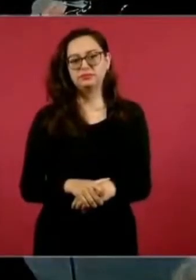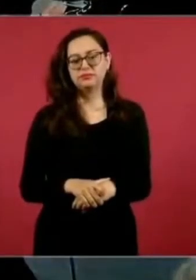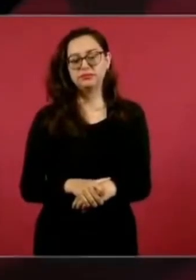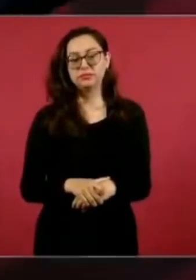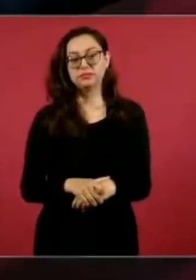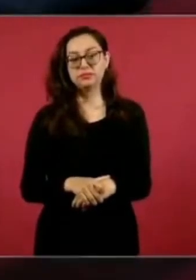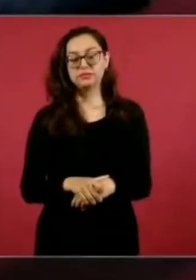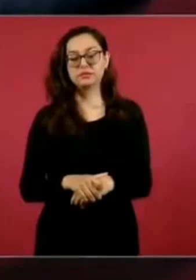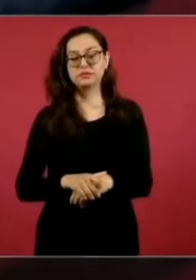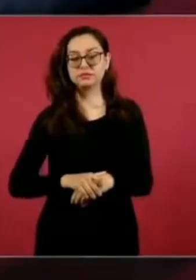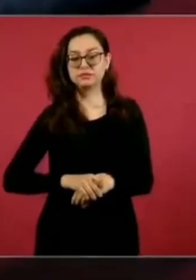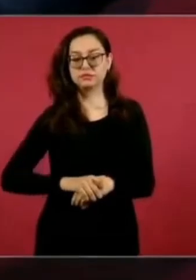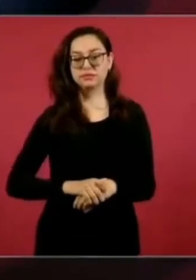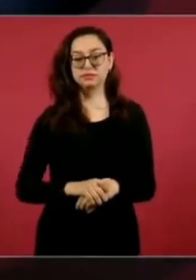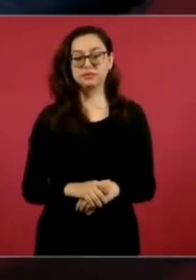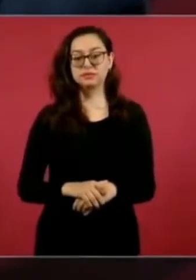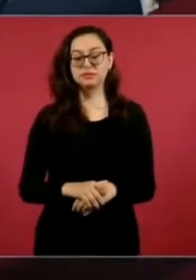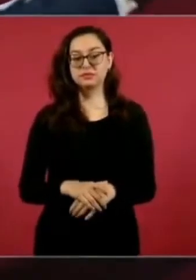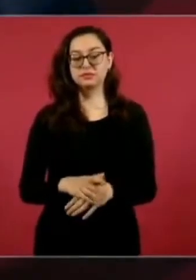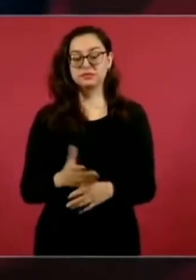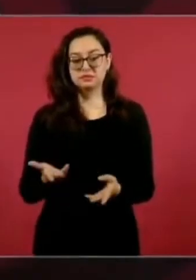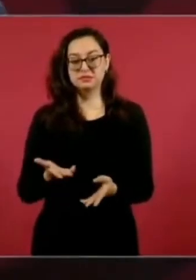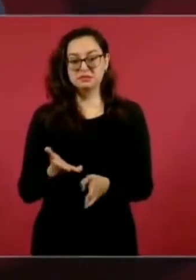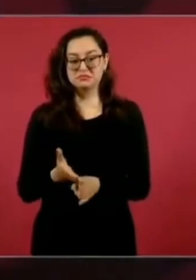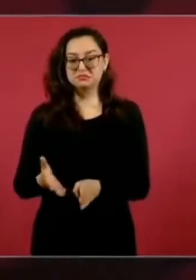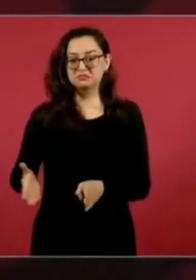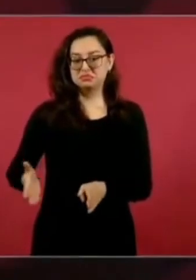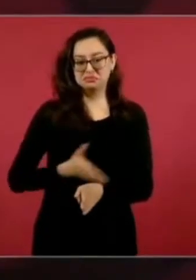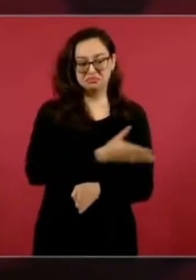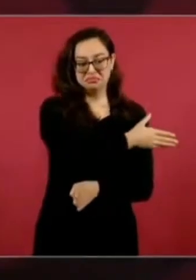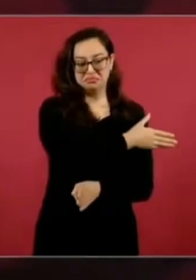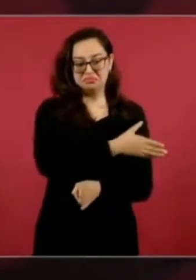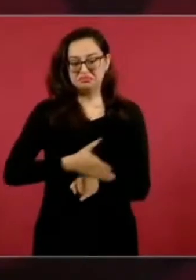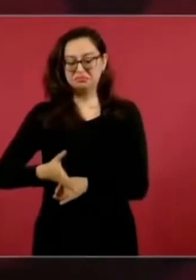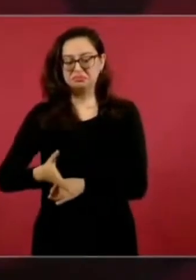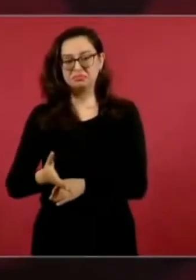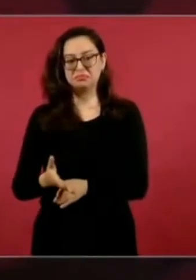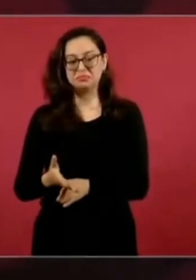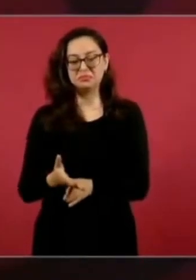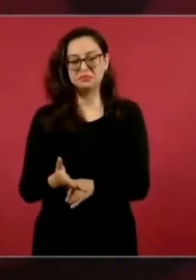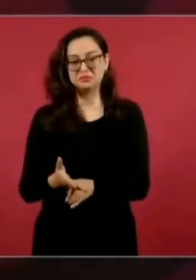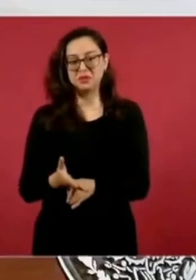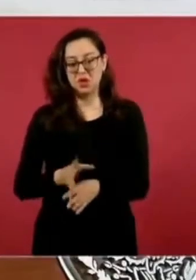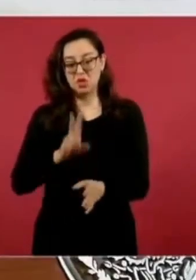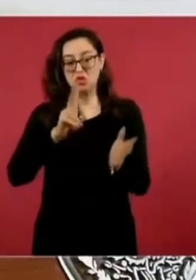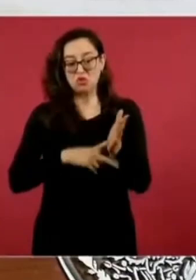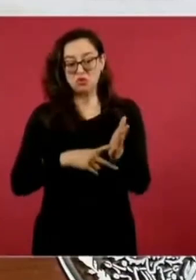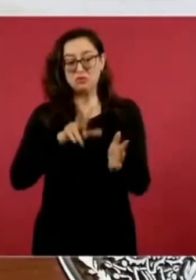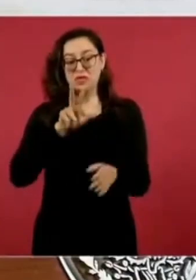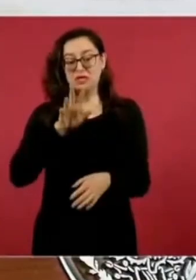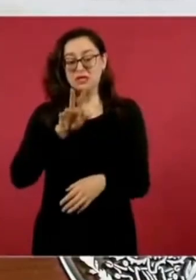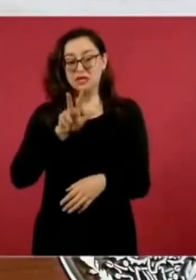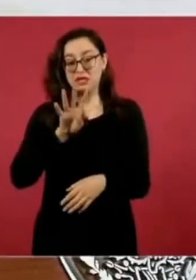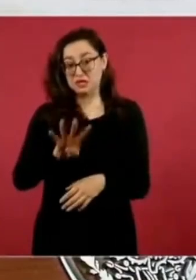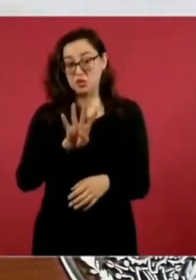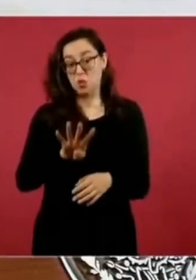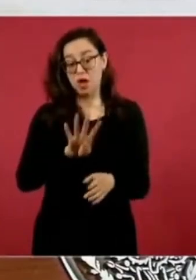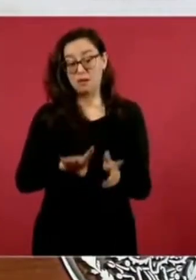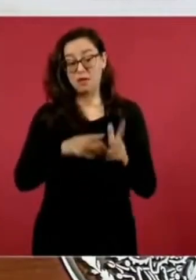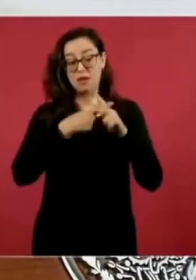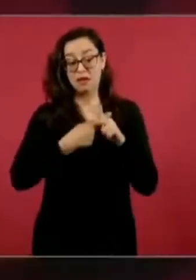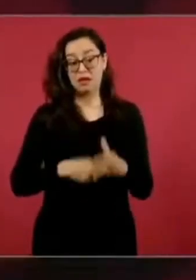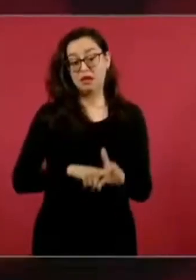es el periodo que se terminó cuando llegamos nosotros, el